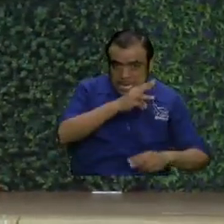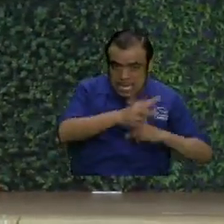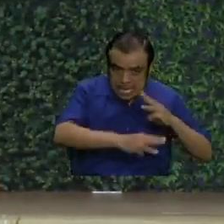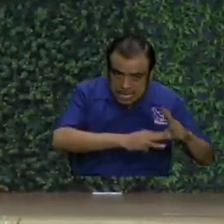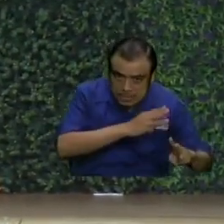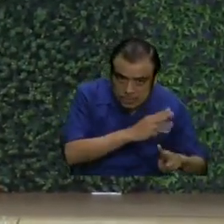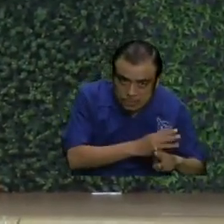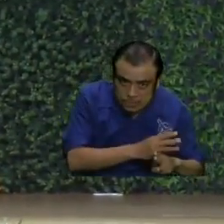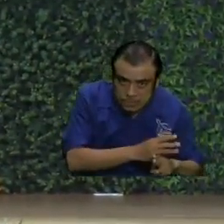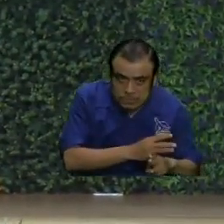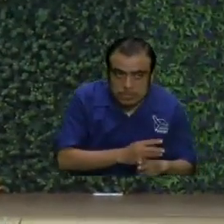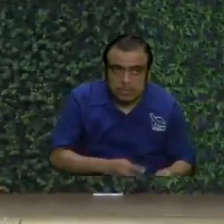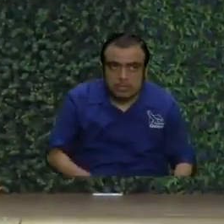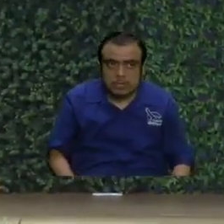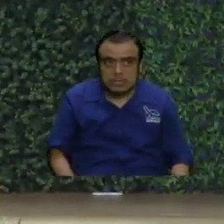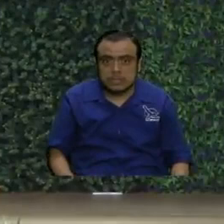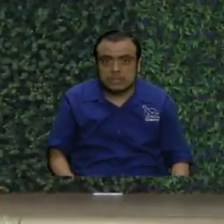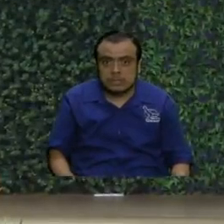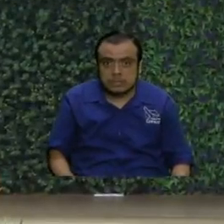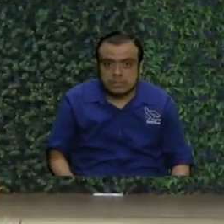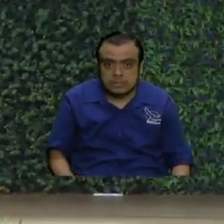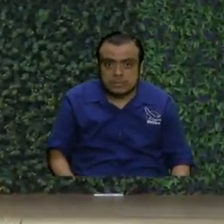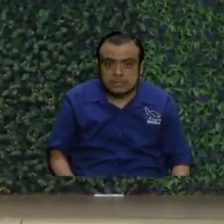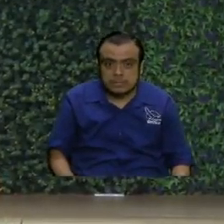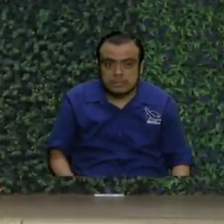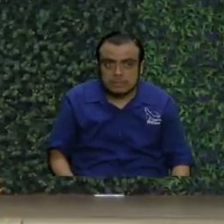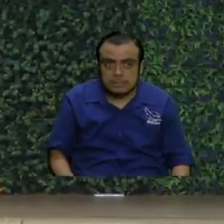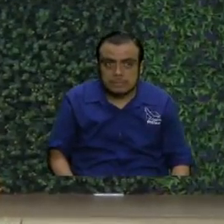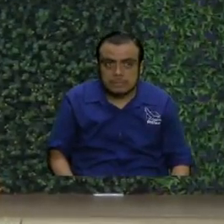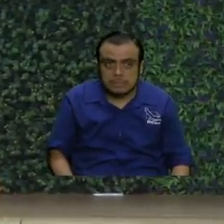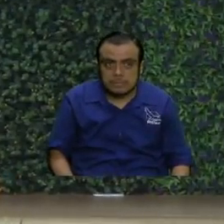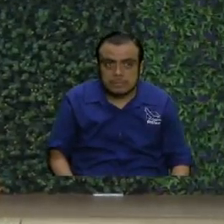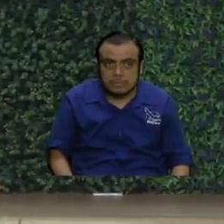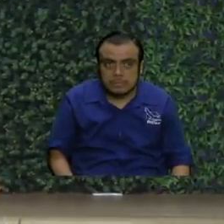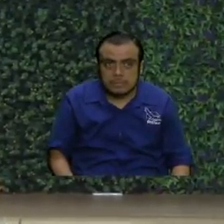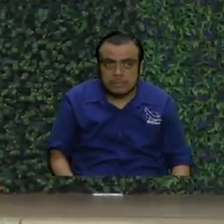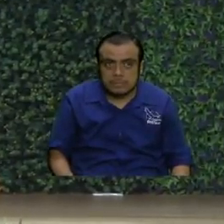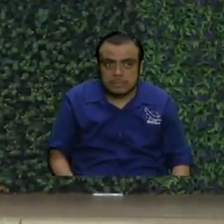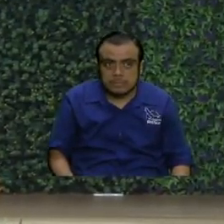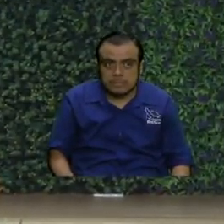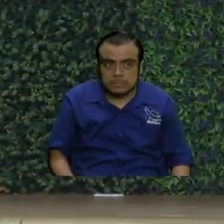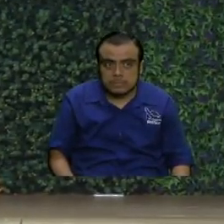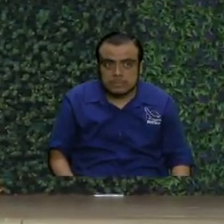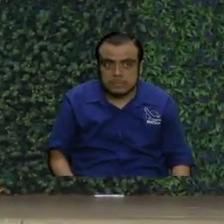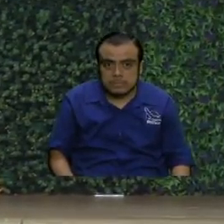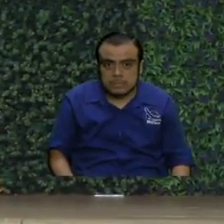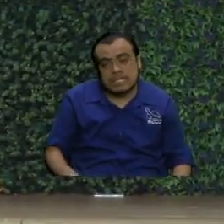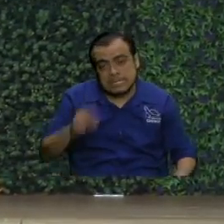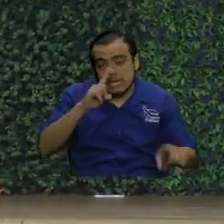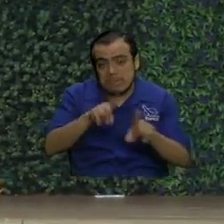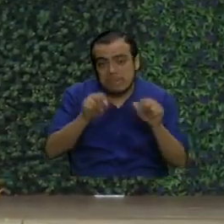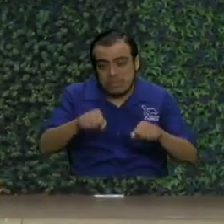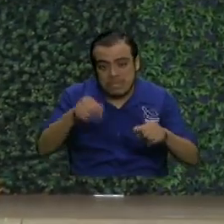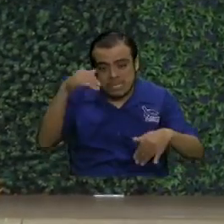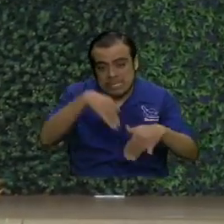y el problema aquí no es solo eso sino que lo que se pretende es que entidades entren a la iglesia